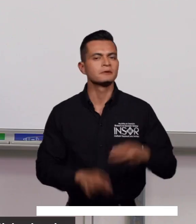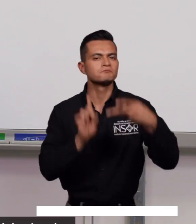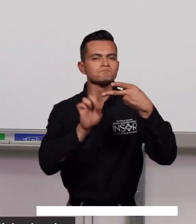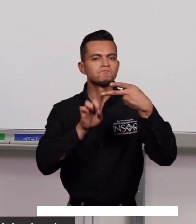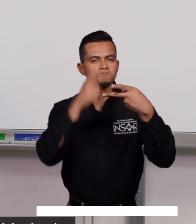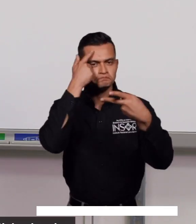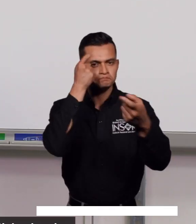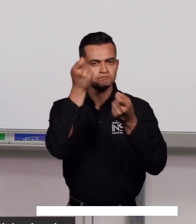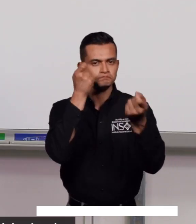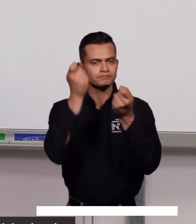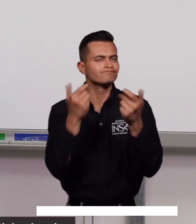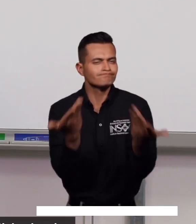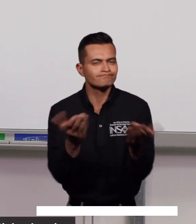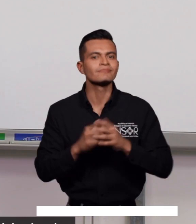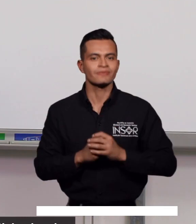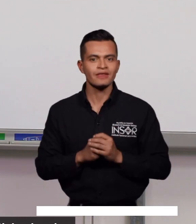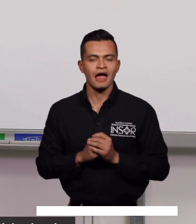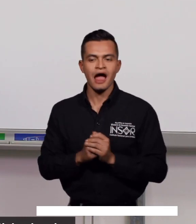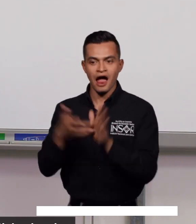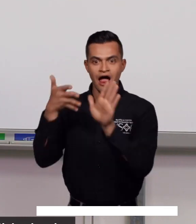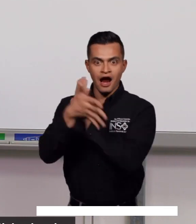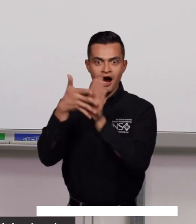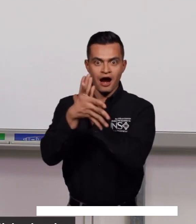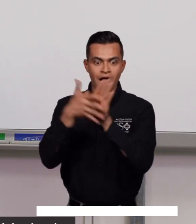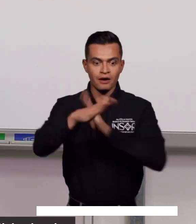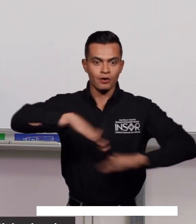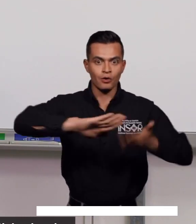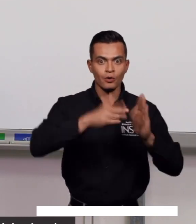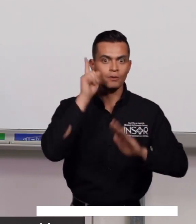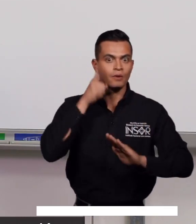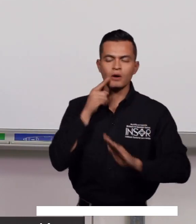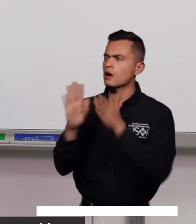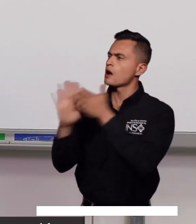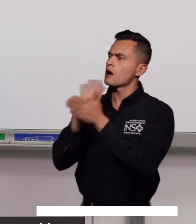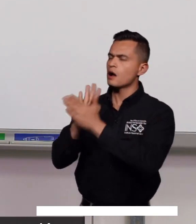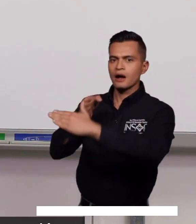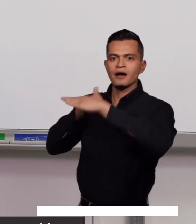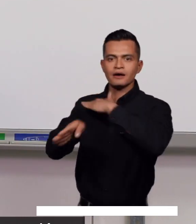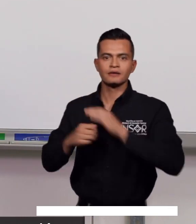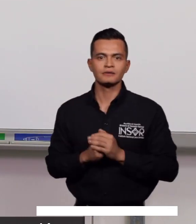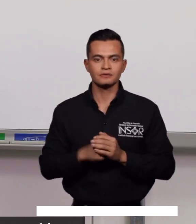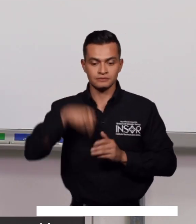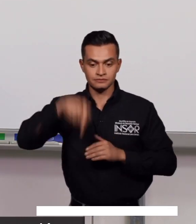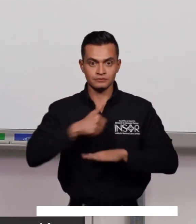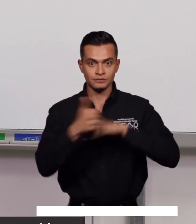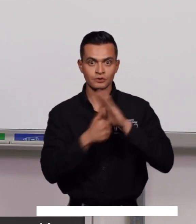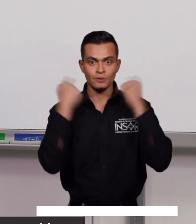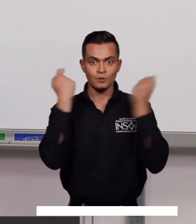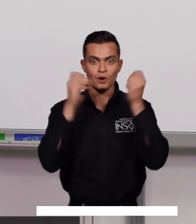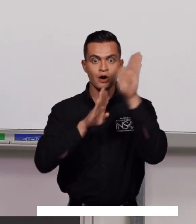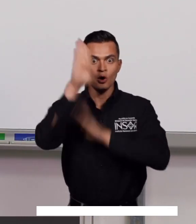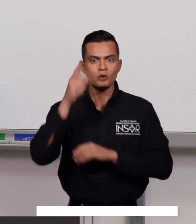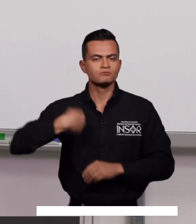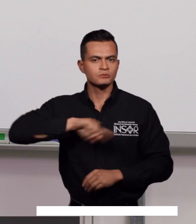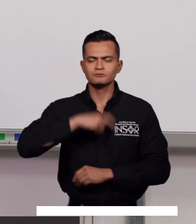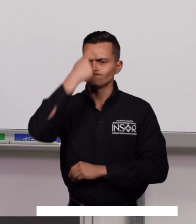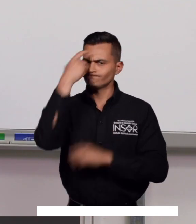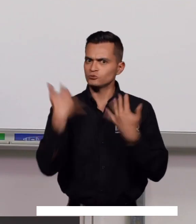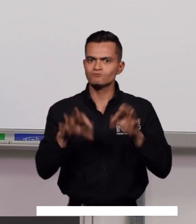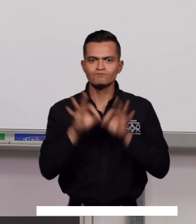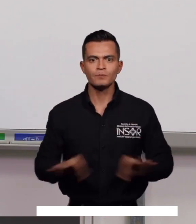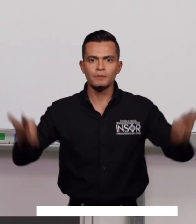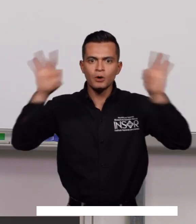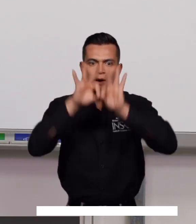La segunda línea estratégica es accesibilidad a la información. Consideramos desde la Subdirección de Promoción y Desarrollo que es